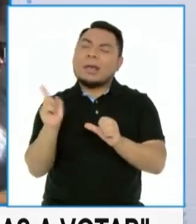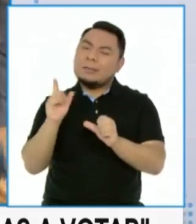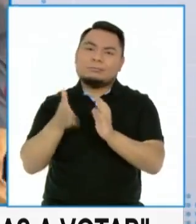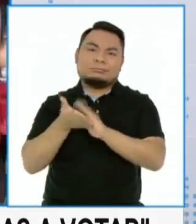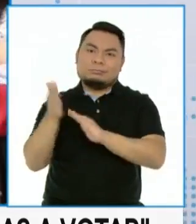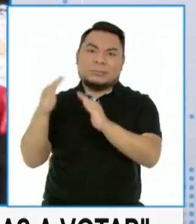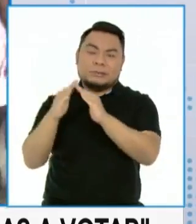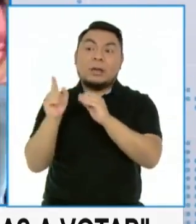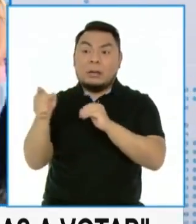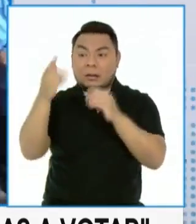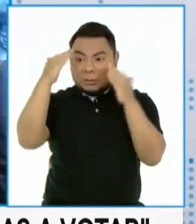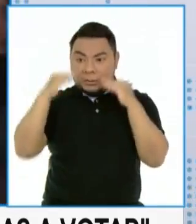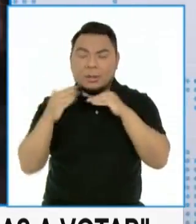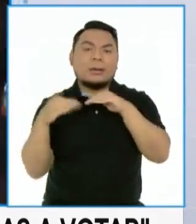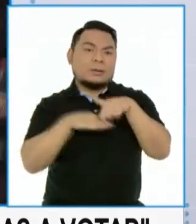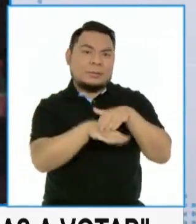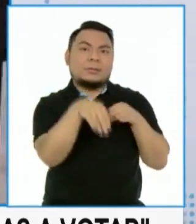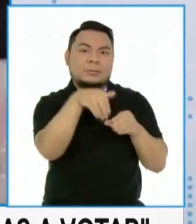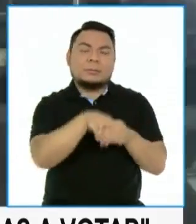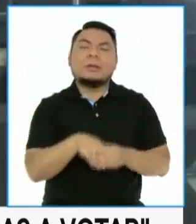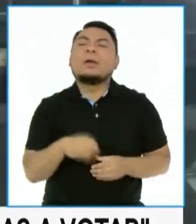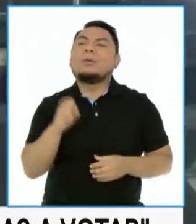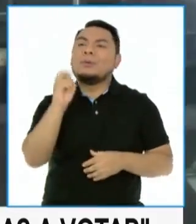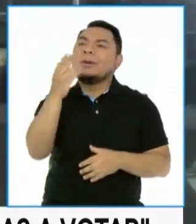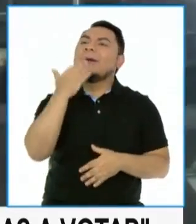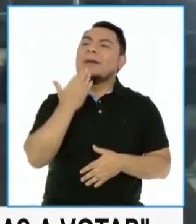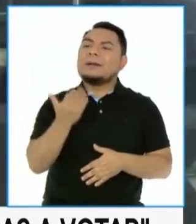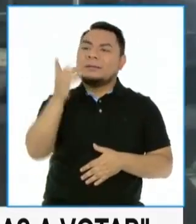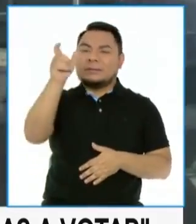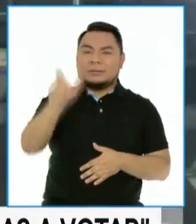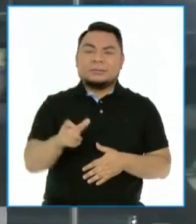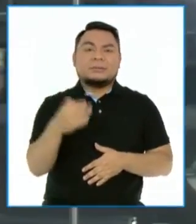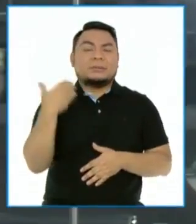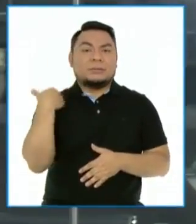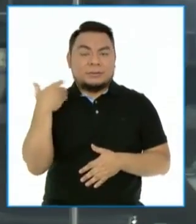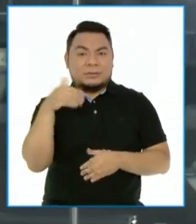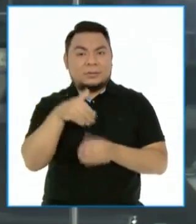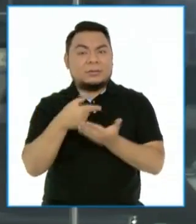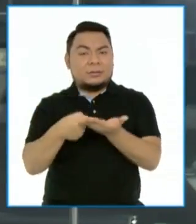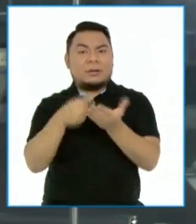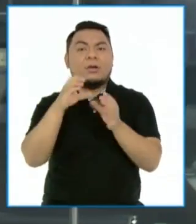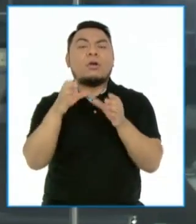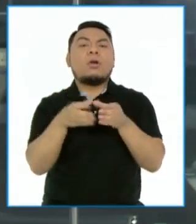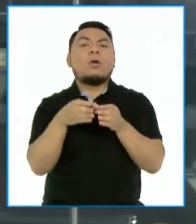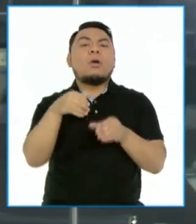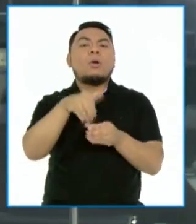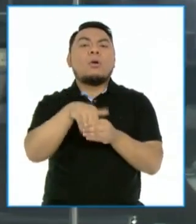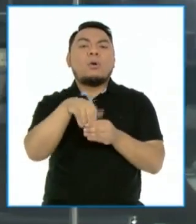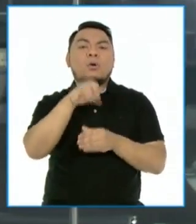detalles. A esta hora con nuestra invitada de la OMP, Milagros Wipan, especialista en planeamiento de la Oficina Nacional de Procesos Electorales. nuestra Oficina Electorales. A